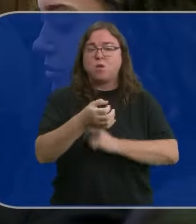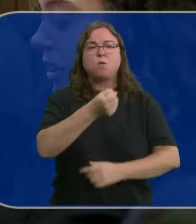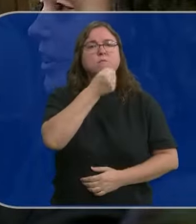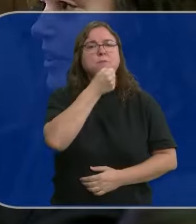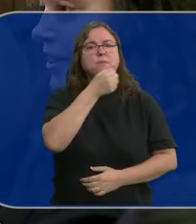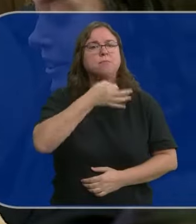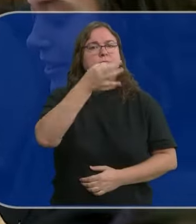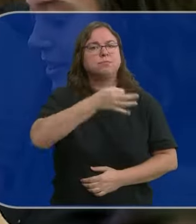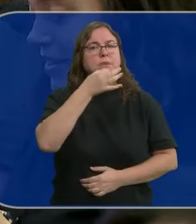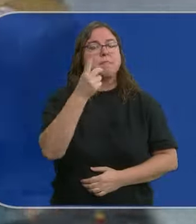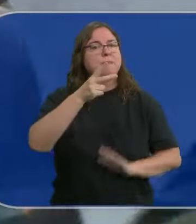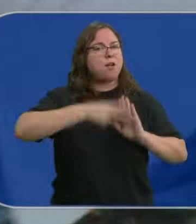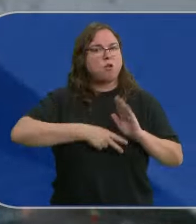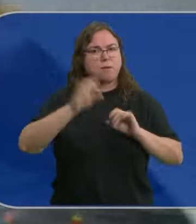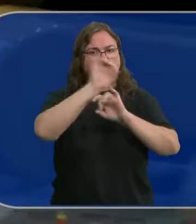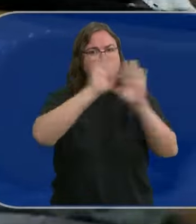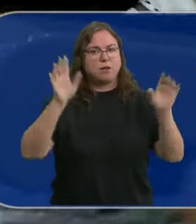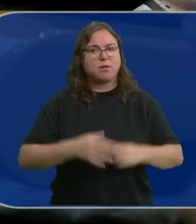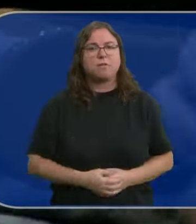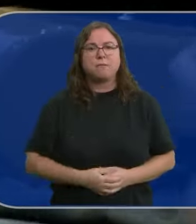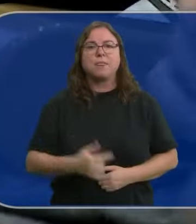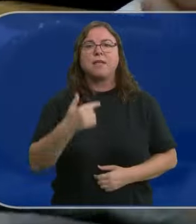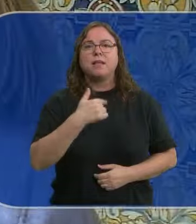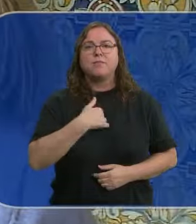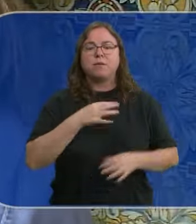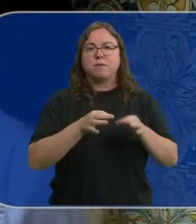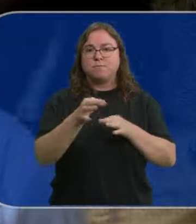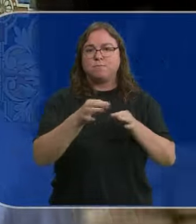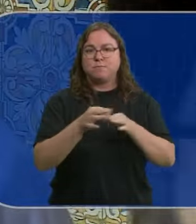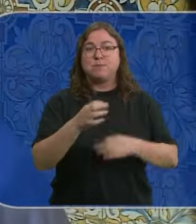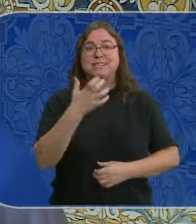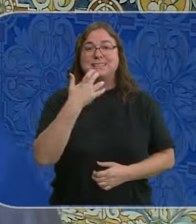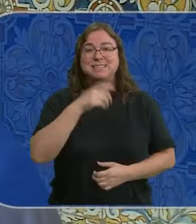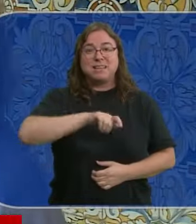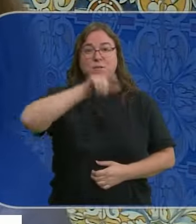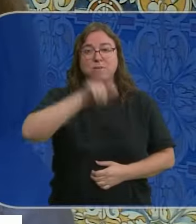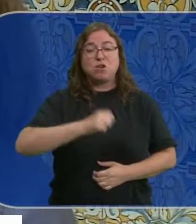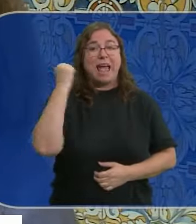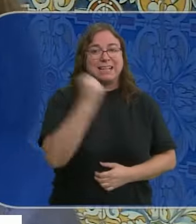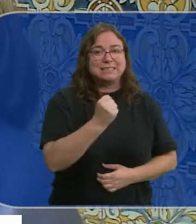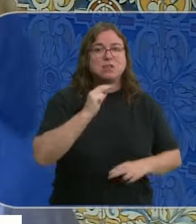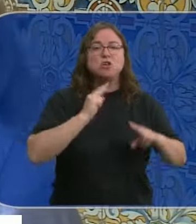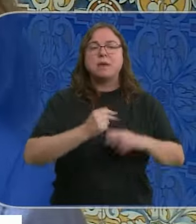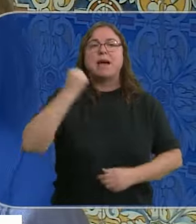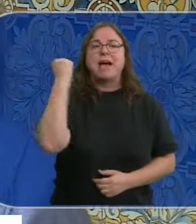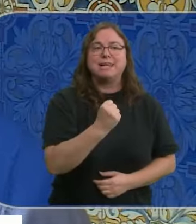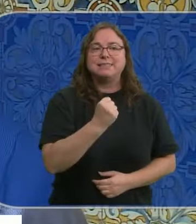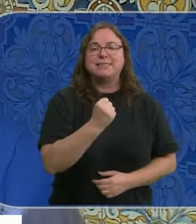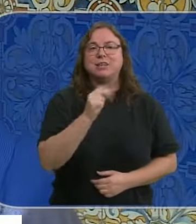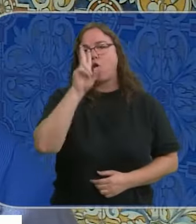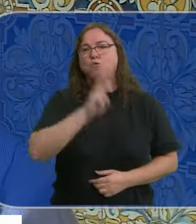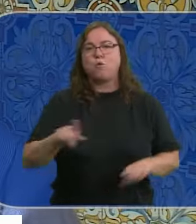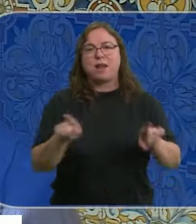ponentes tienen clara una primera regla. Huir de la equidistancia. Y quien asesina es un asesino. No vale